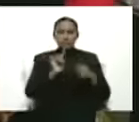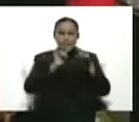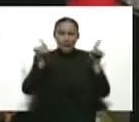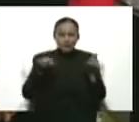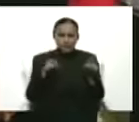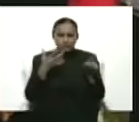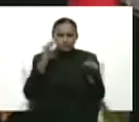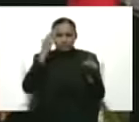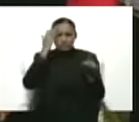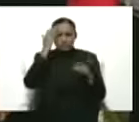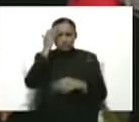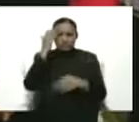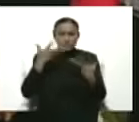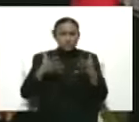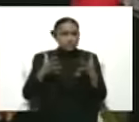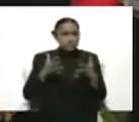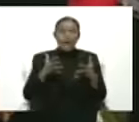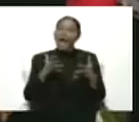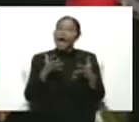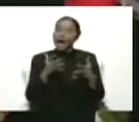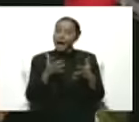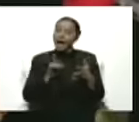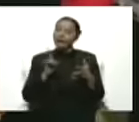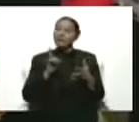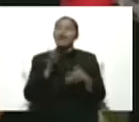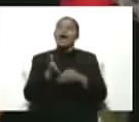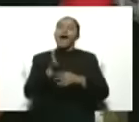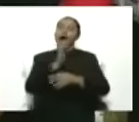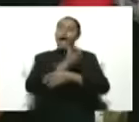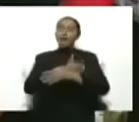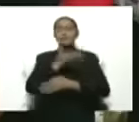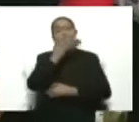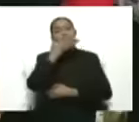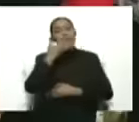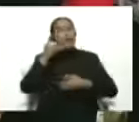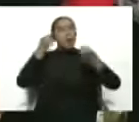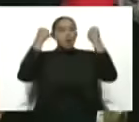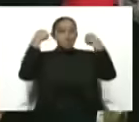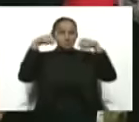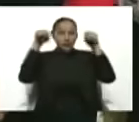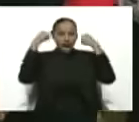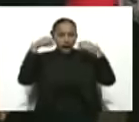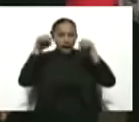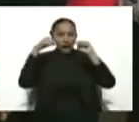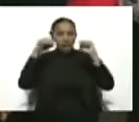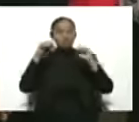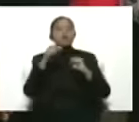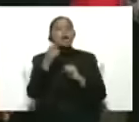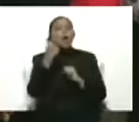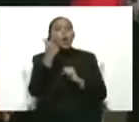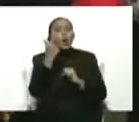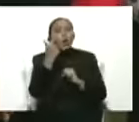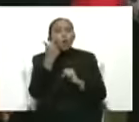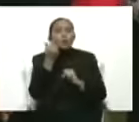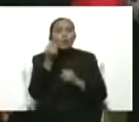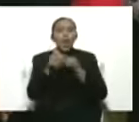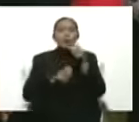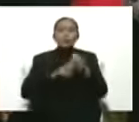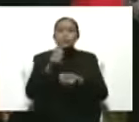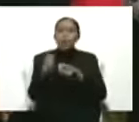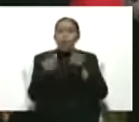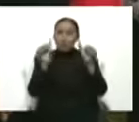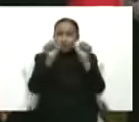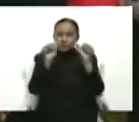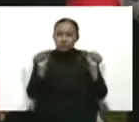Bueno, aquí tiene la oportunidad de quitarse nuevamente, estar segura de cuál va a ser el sistema y cuál